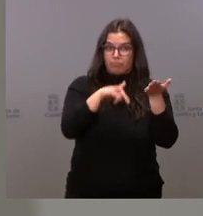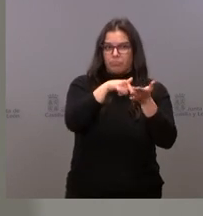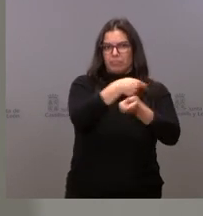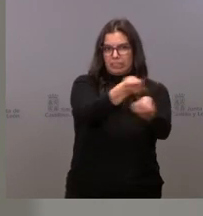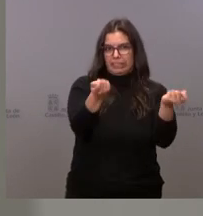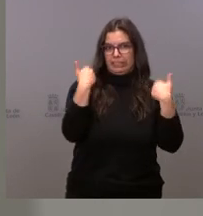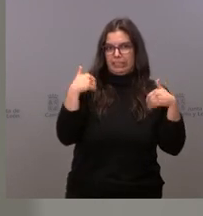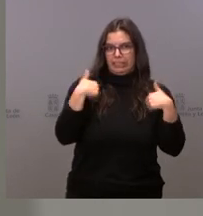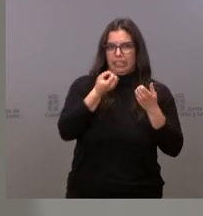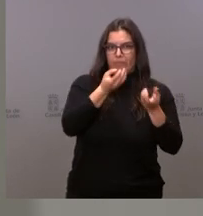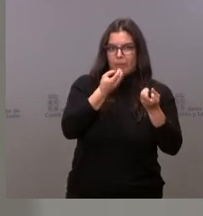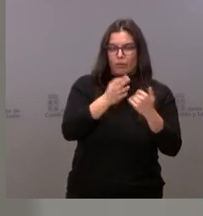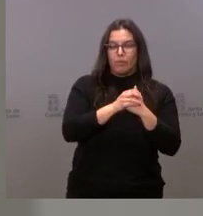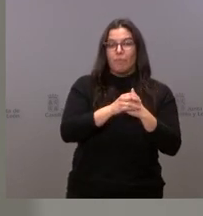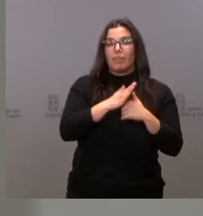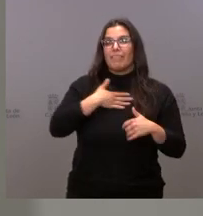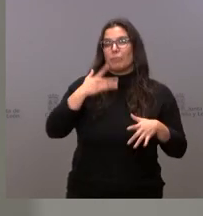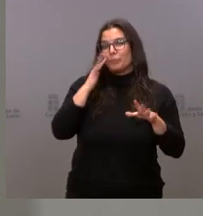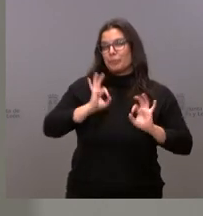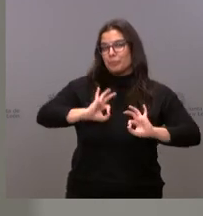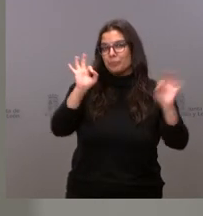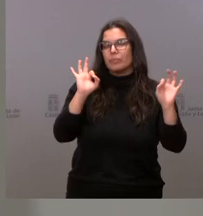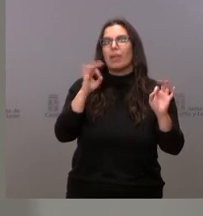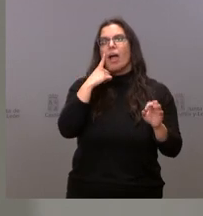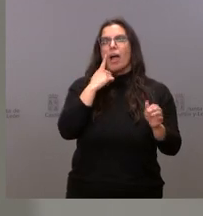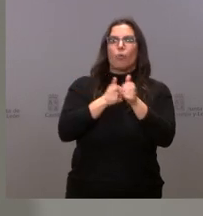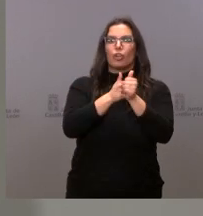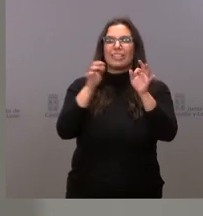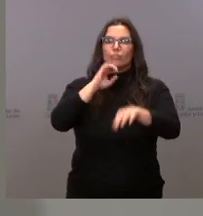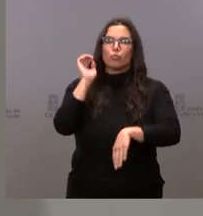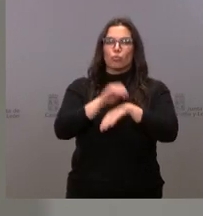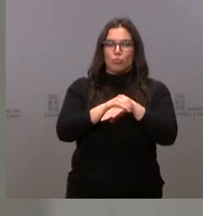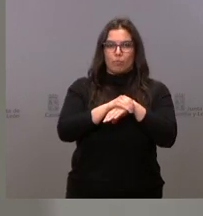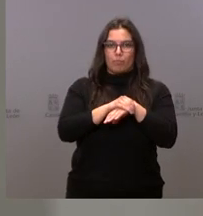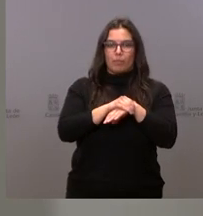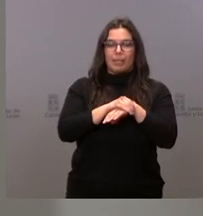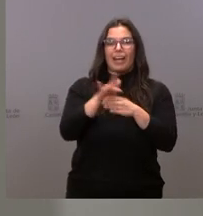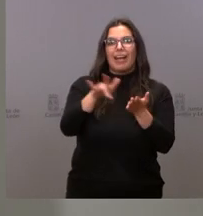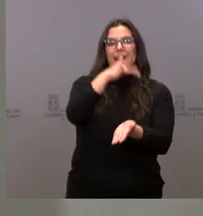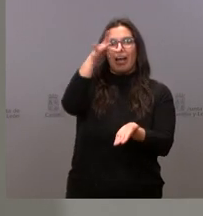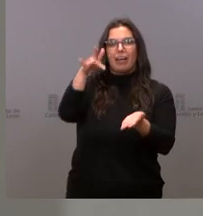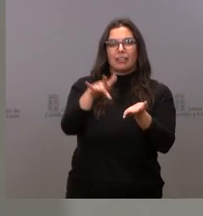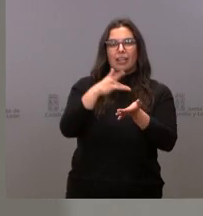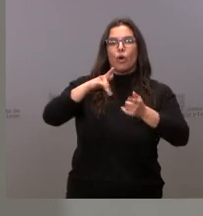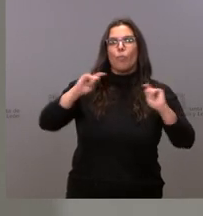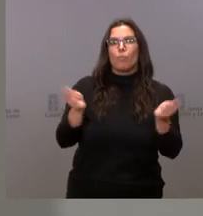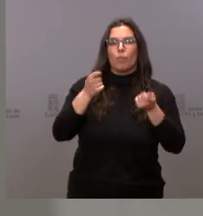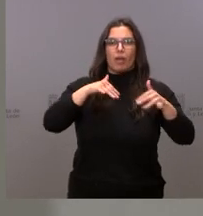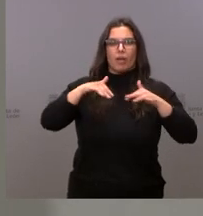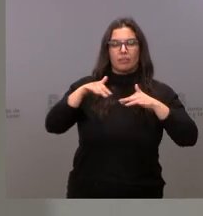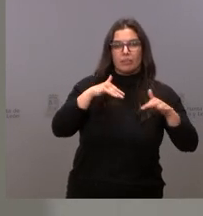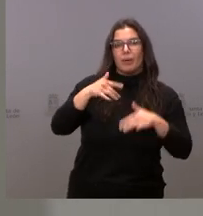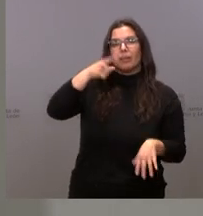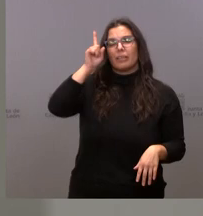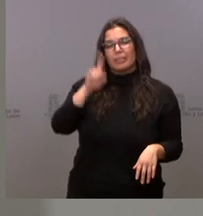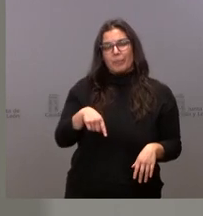especial mención a la auditoría del cumplimiento de los catálogos de publicidad activa y a